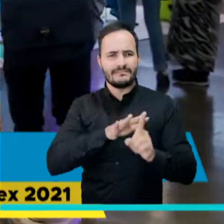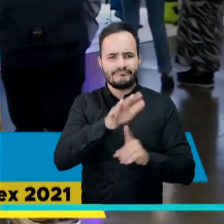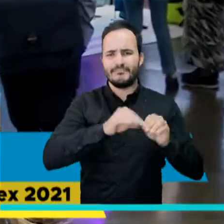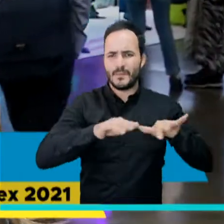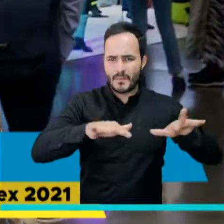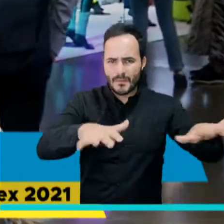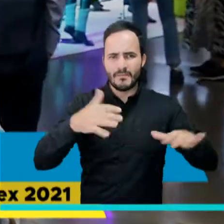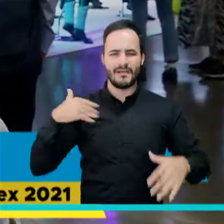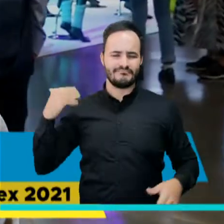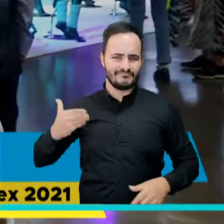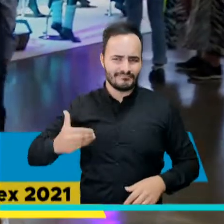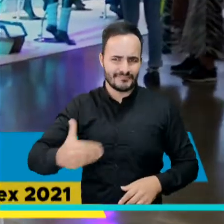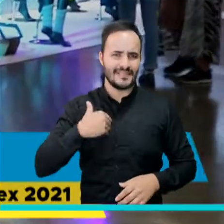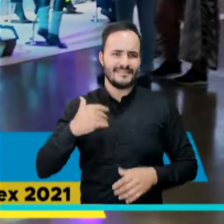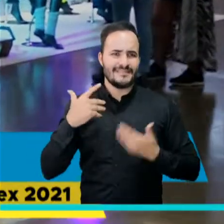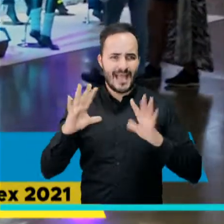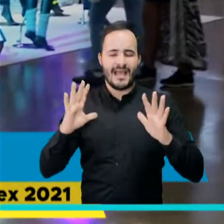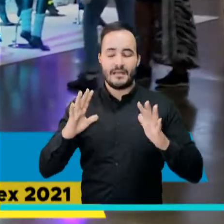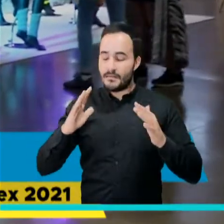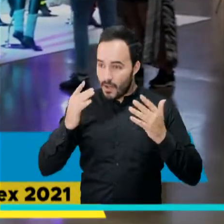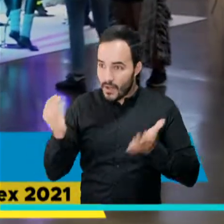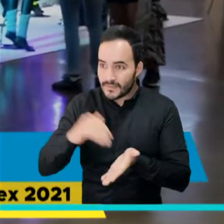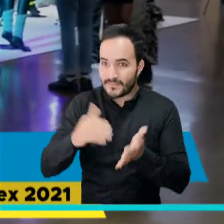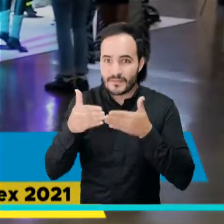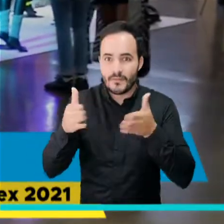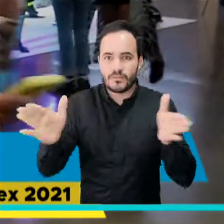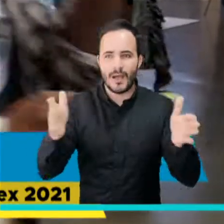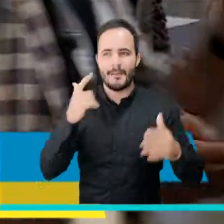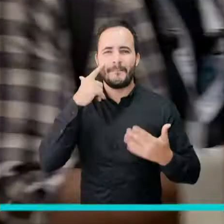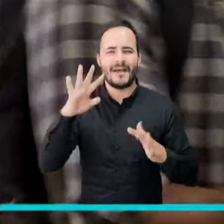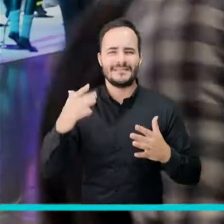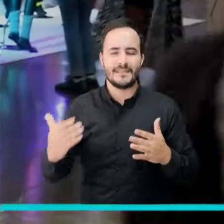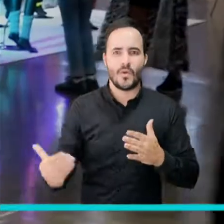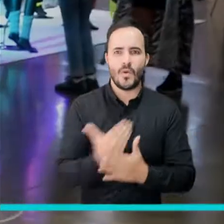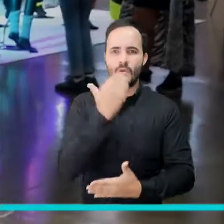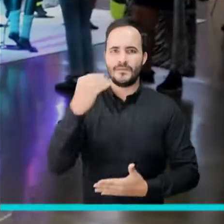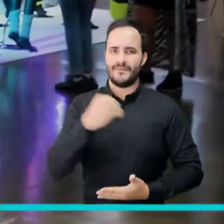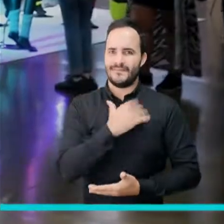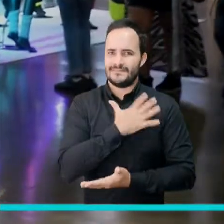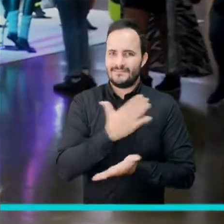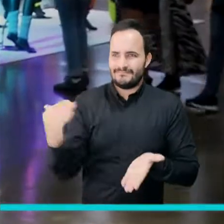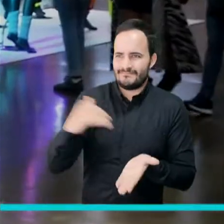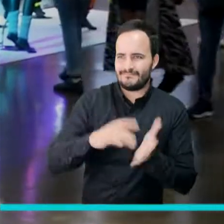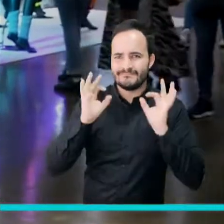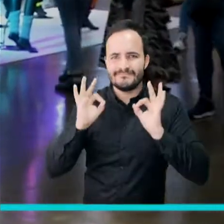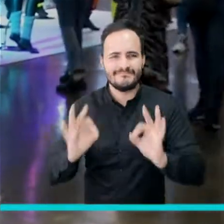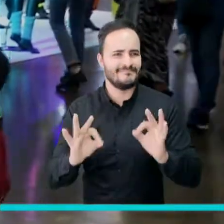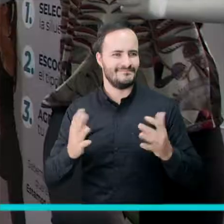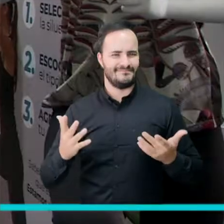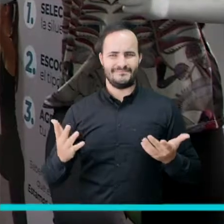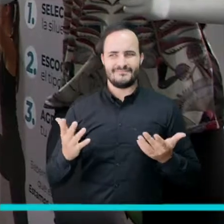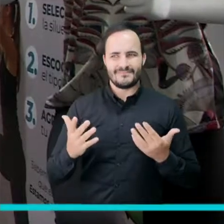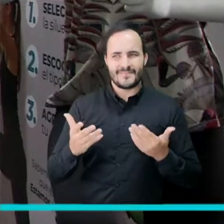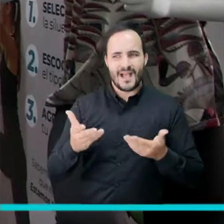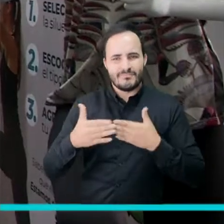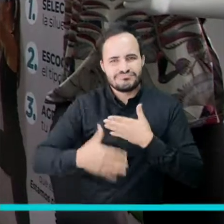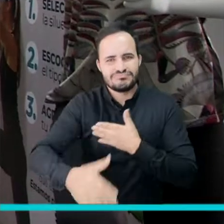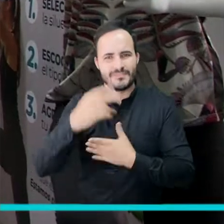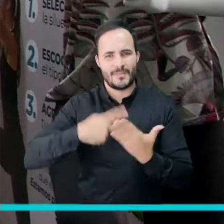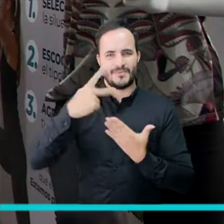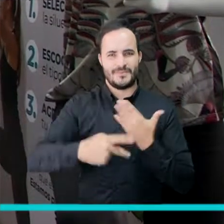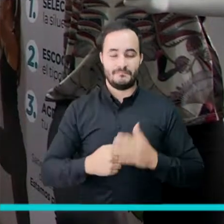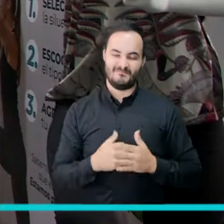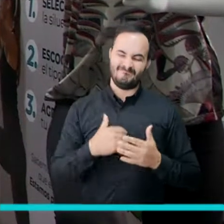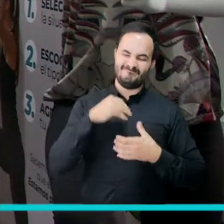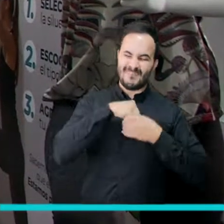lo que hemos vivido con la pandemia, es como una nueva oportunidad, como empezar a construir otra vez. Uno a